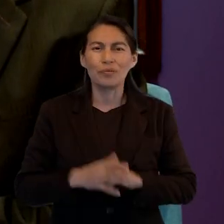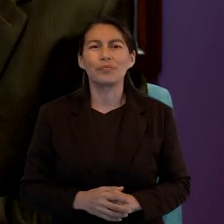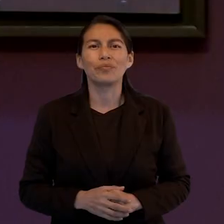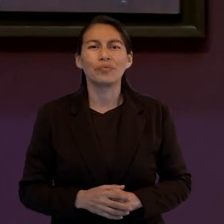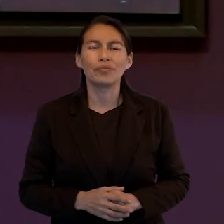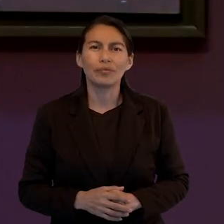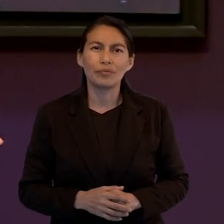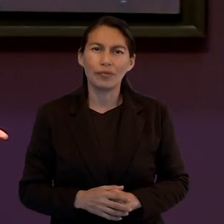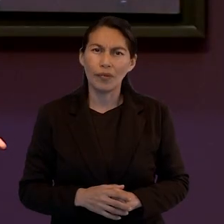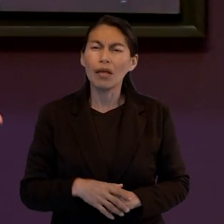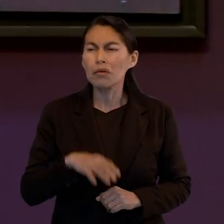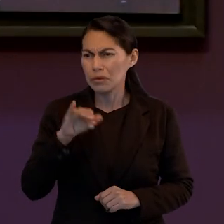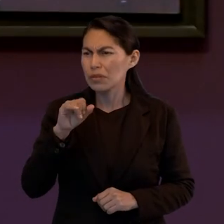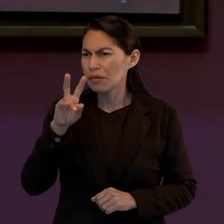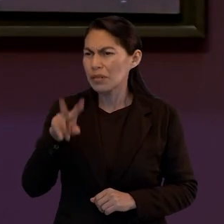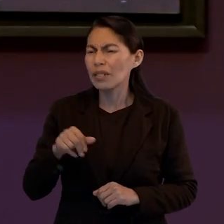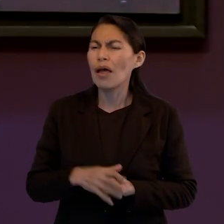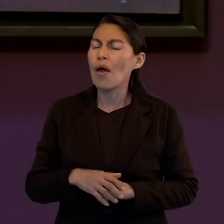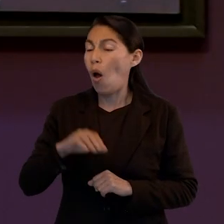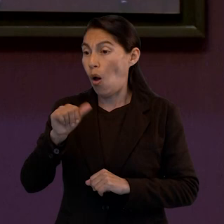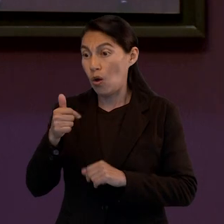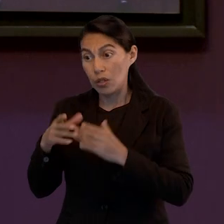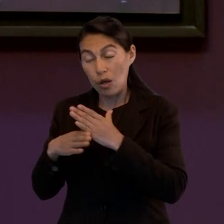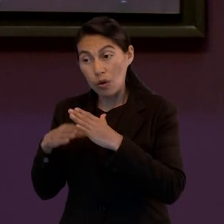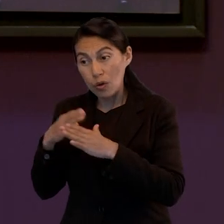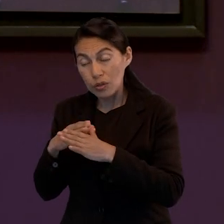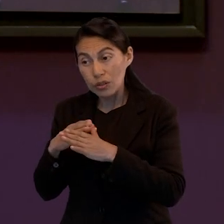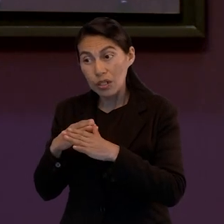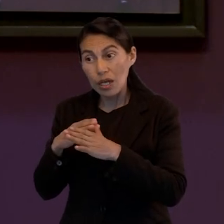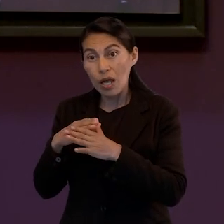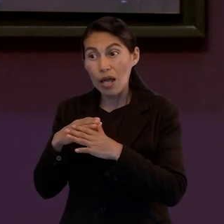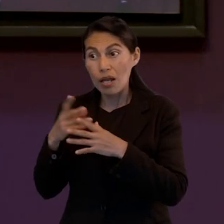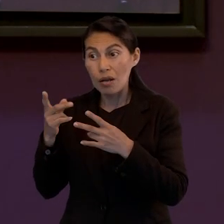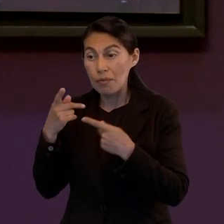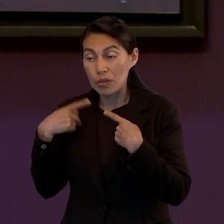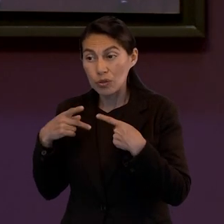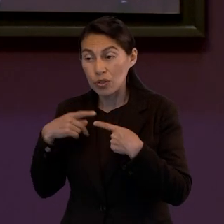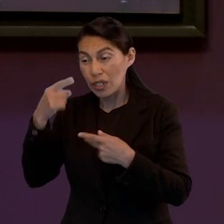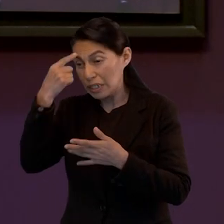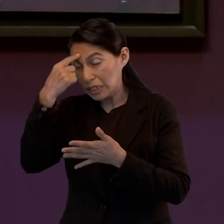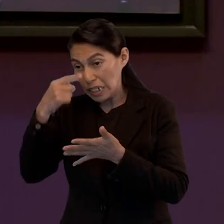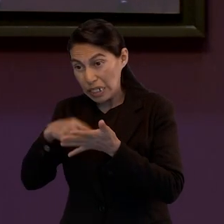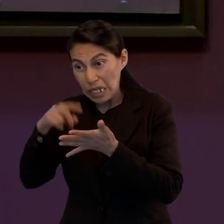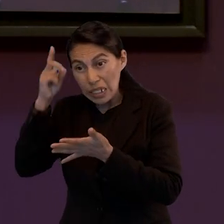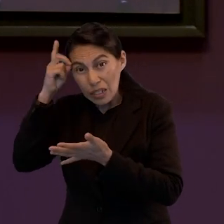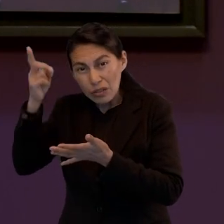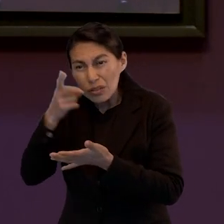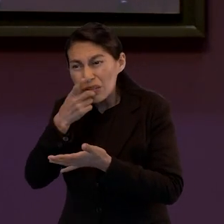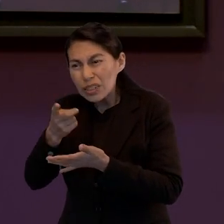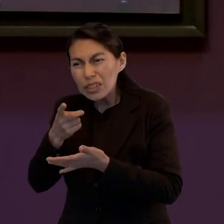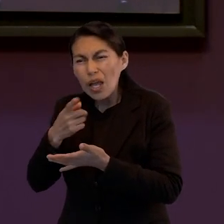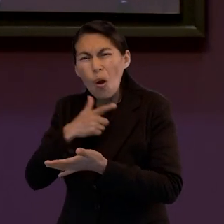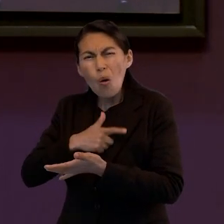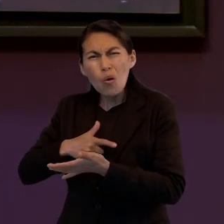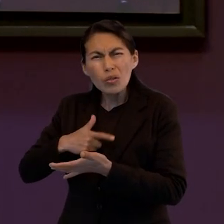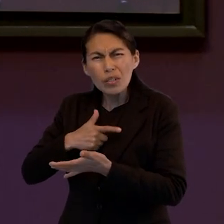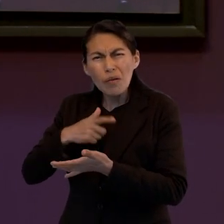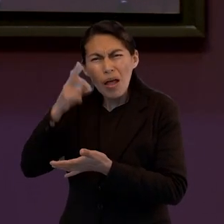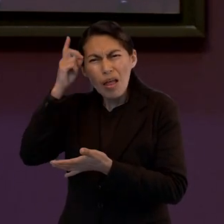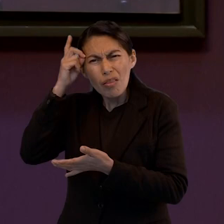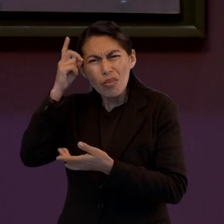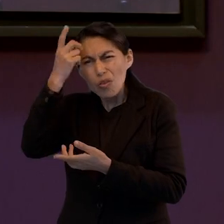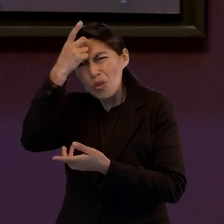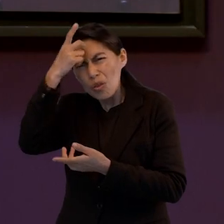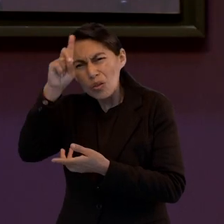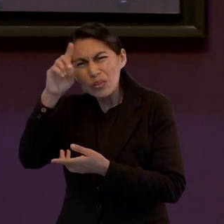otra cosa que pasó a los creyentes cuando eran fieles, es que dice que gustaron del don celestial. Y